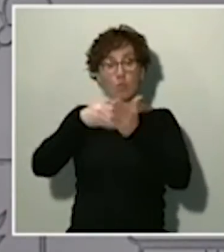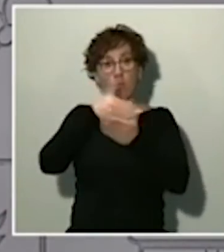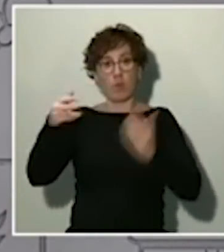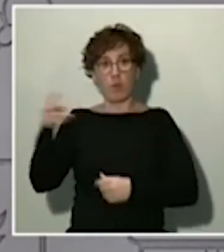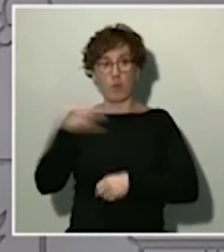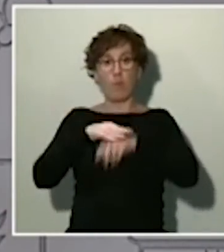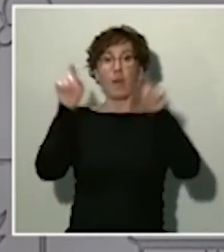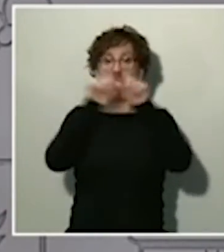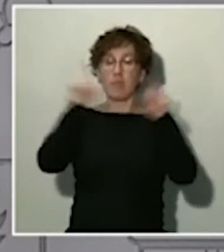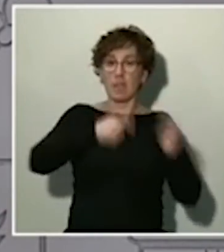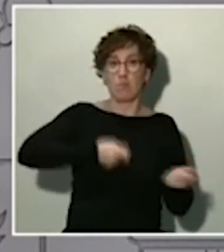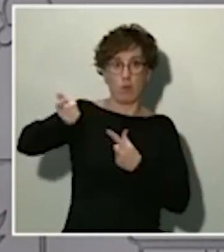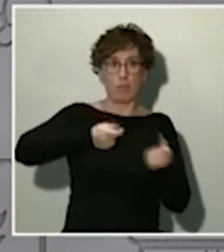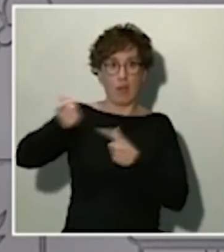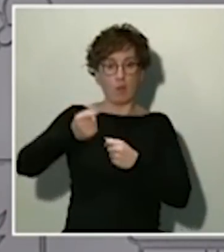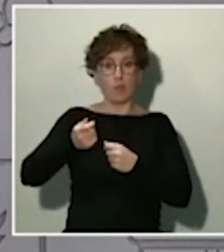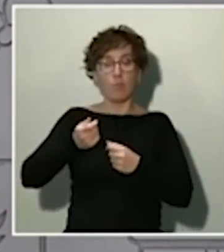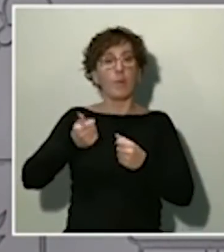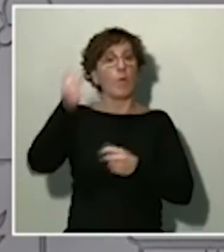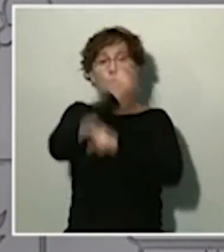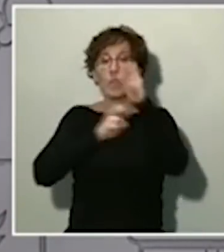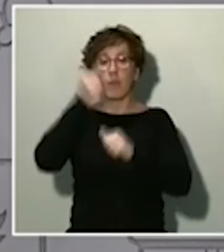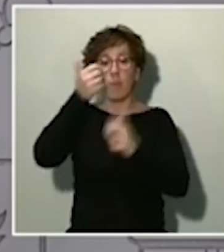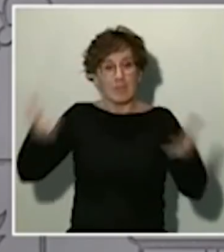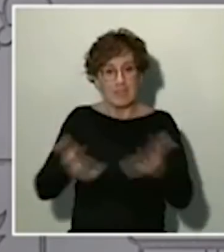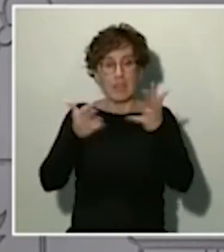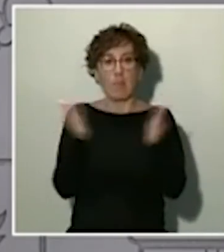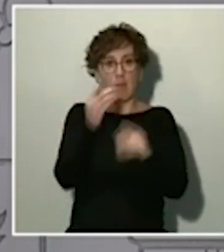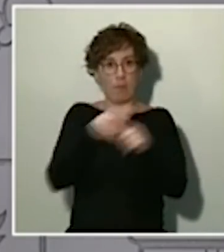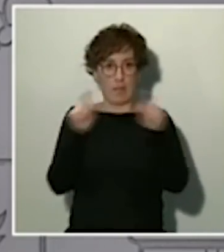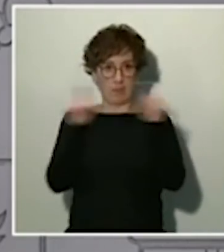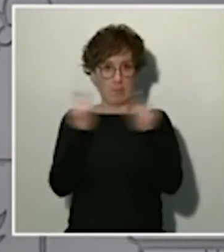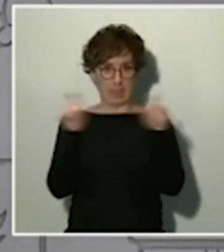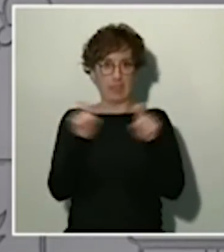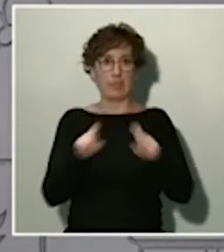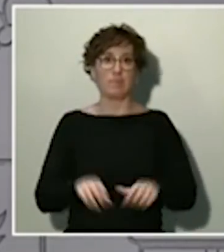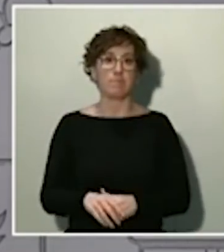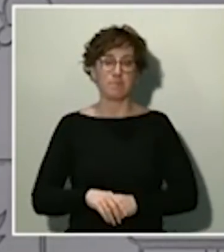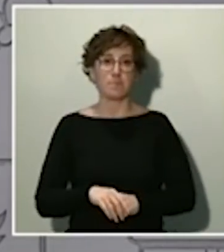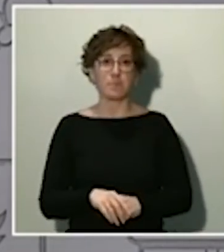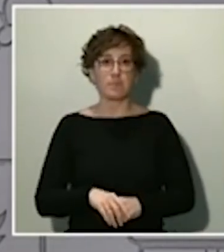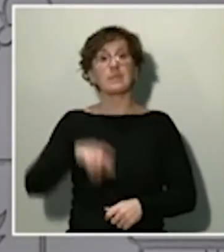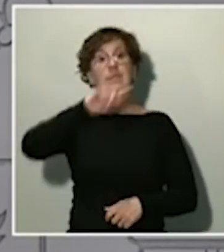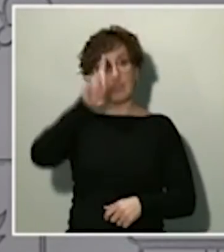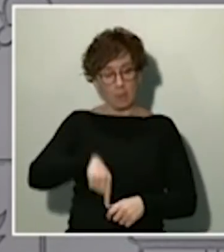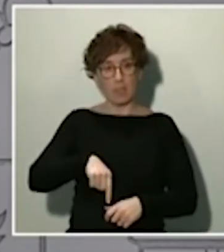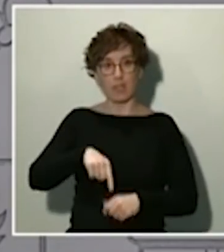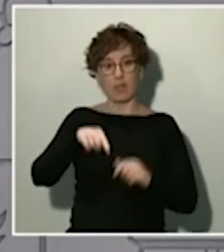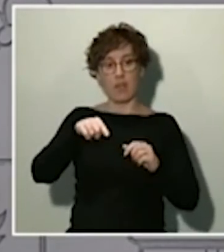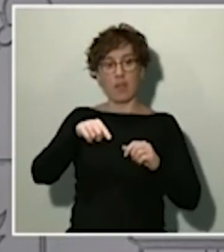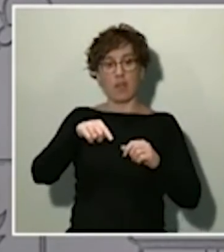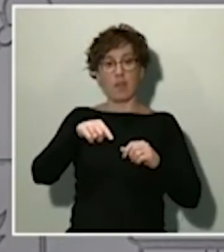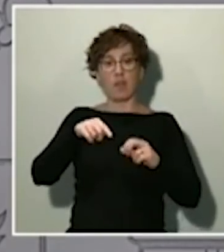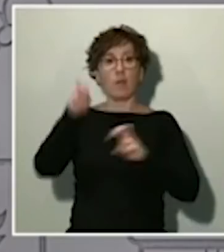favoreciendo especialmente a las pequeñas y medianas empresas. Y también continuamos con medidas para facilitar la reestructuración de